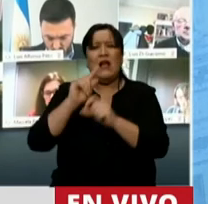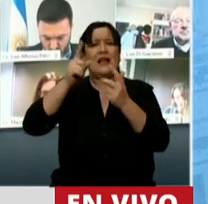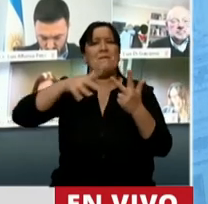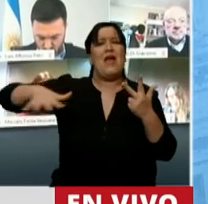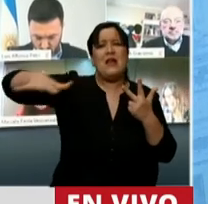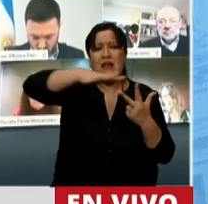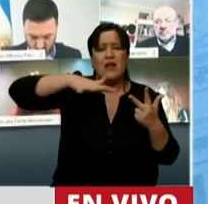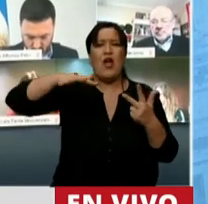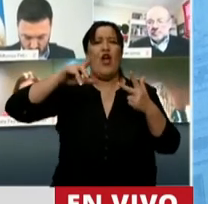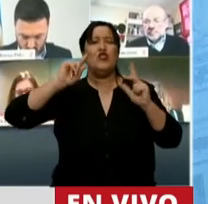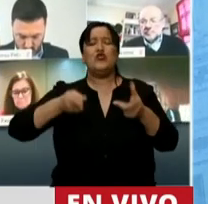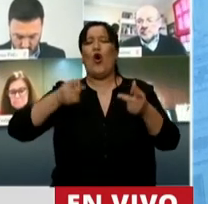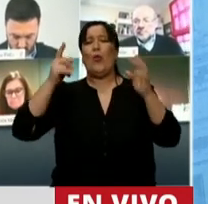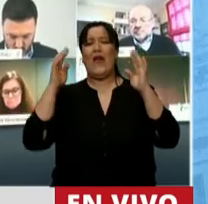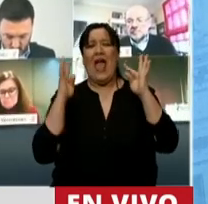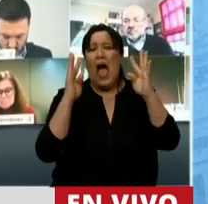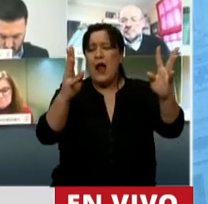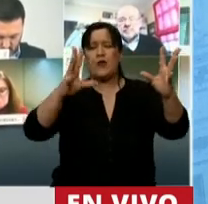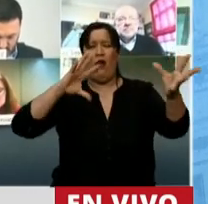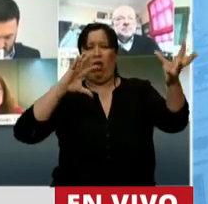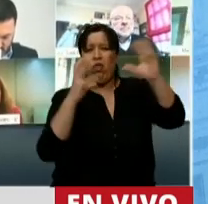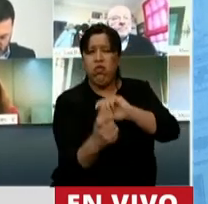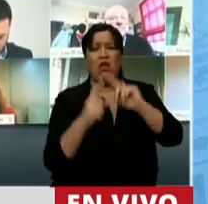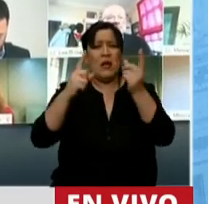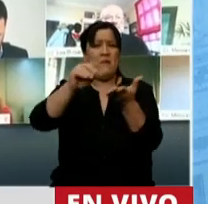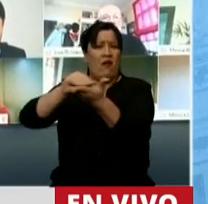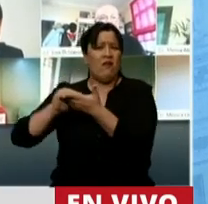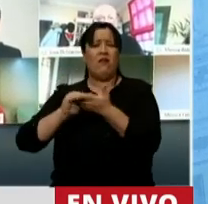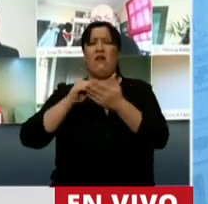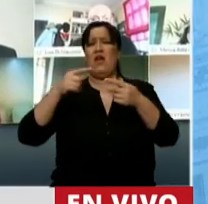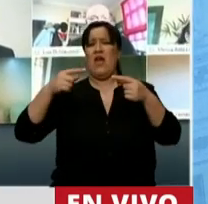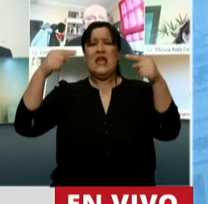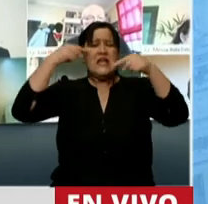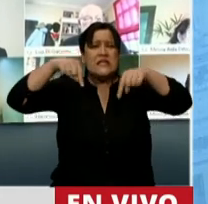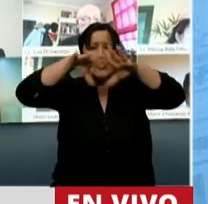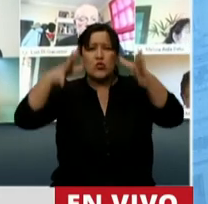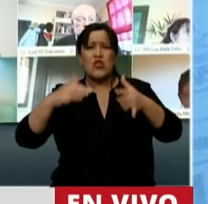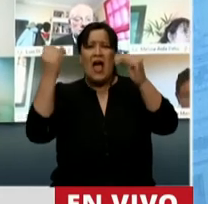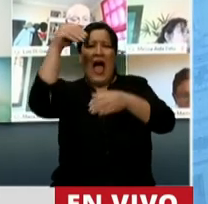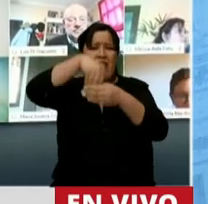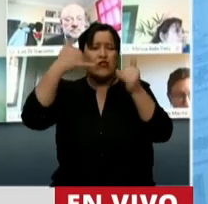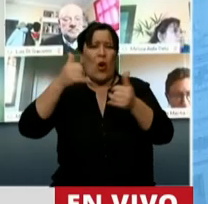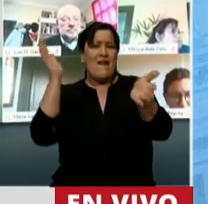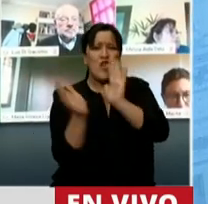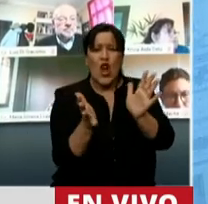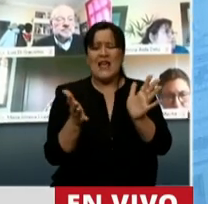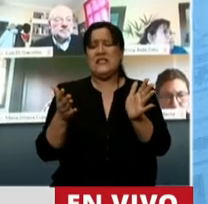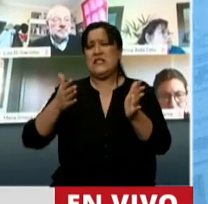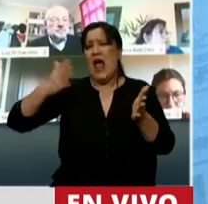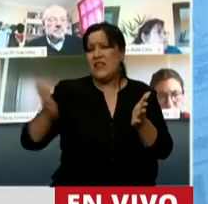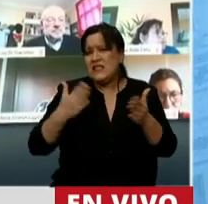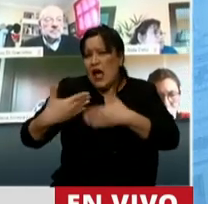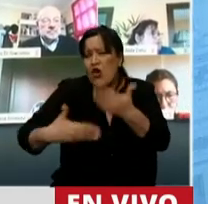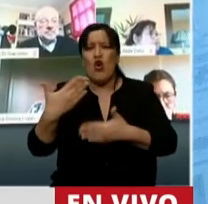humedales, los créditos UBA, que mencionaron varios diputados, la violencia institucional, el desarrollo económico e industrial de nuestro país, los temas